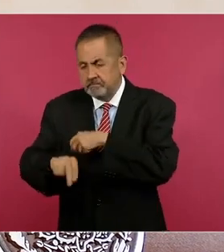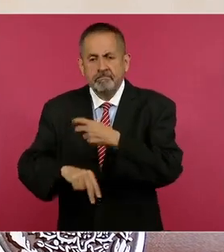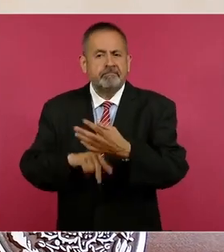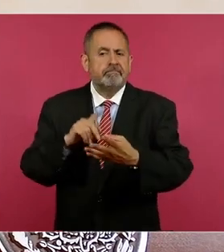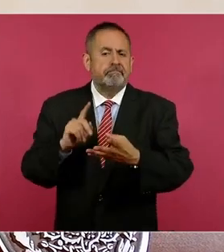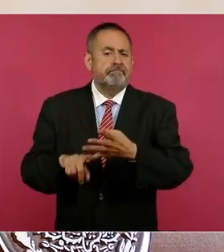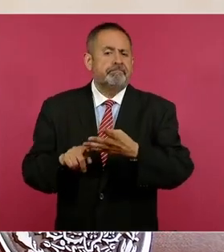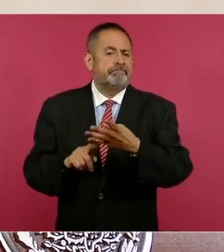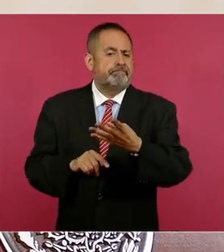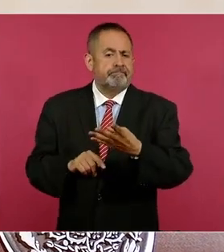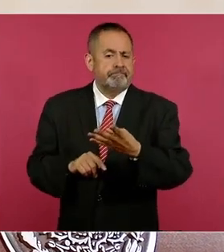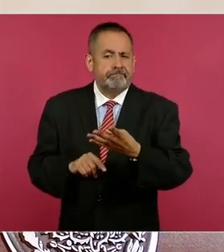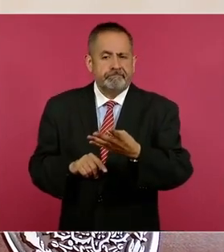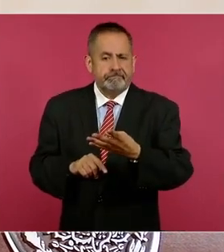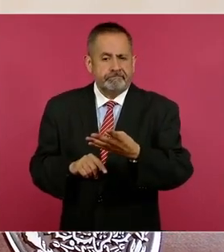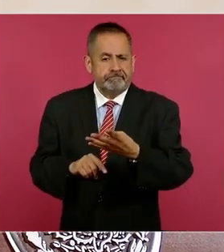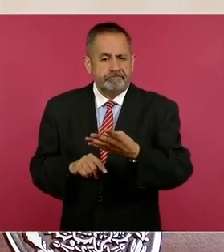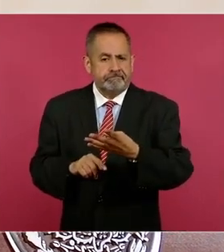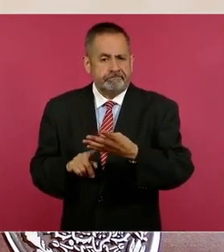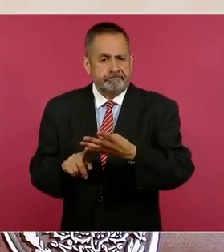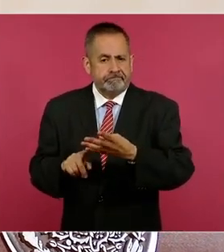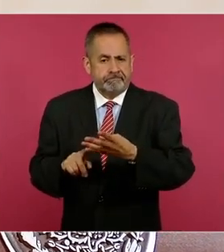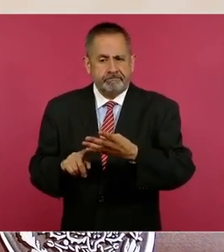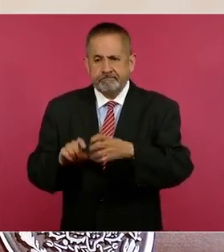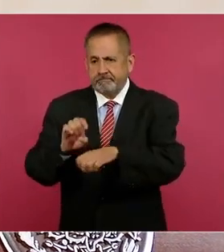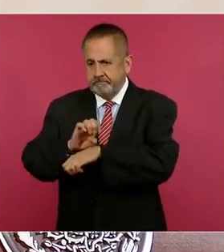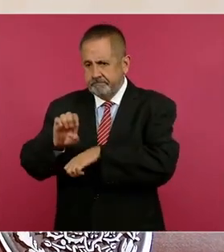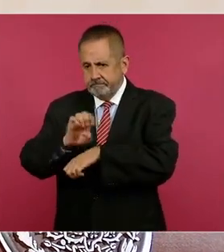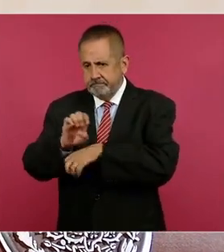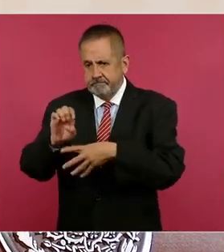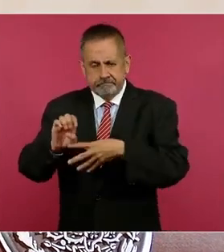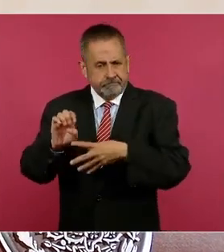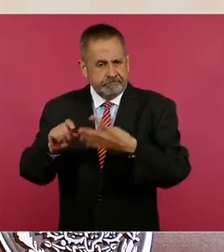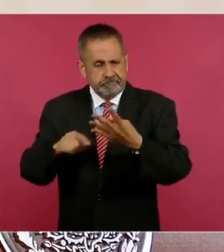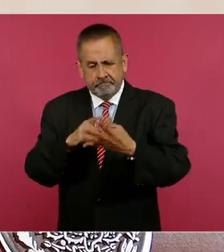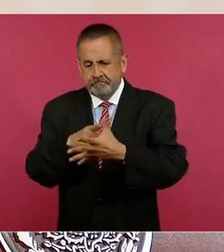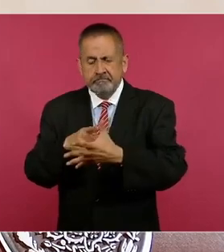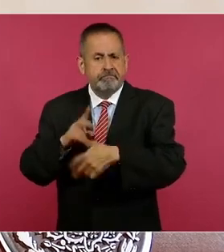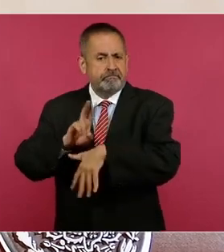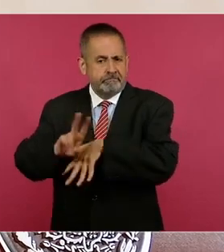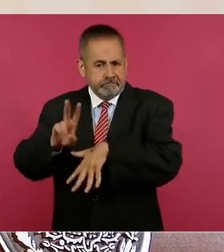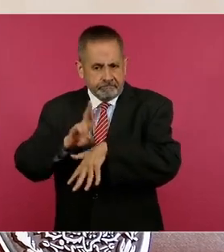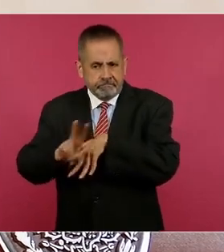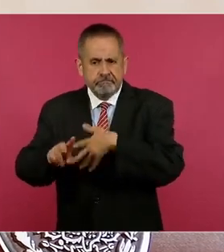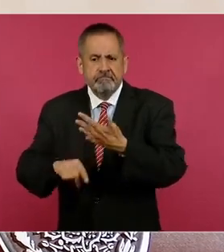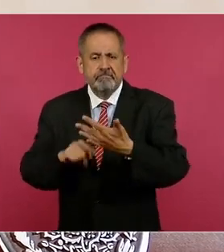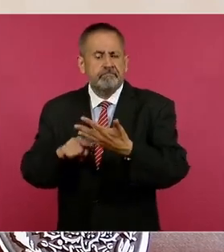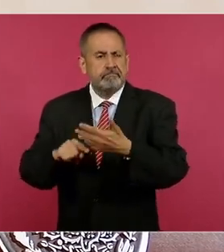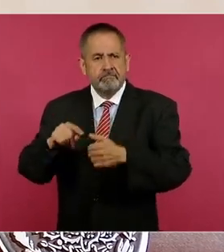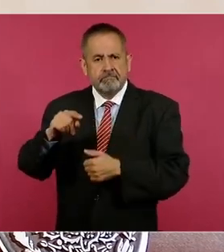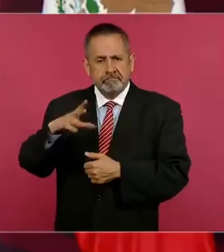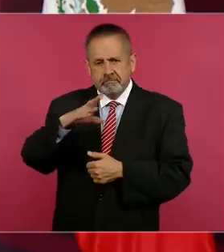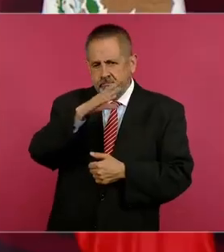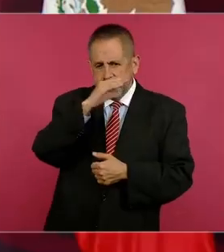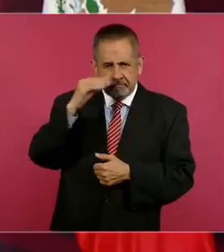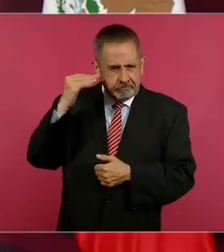de Ecuador, de Venezuela, de Cuba,